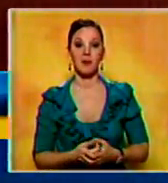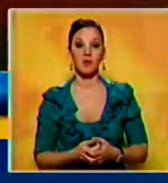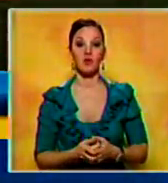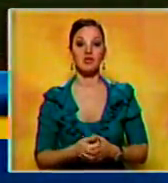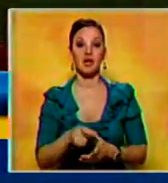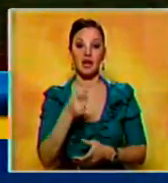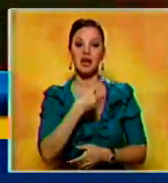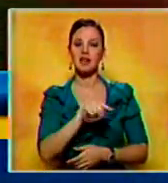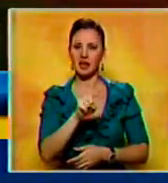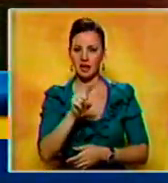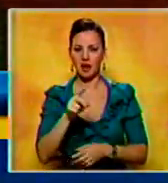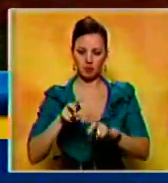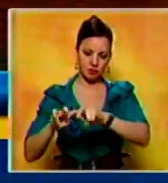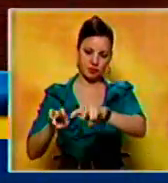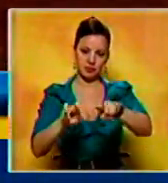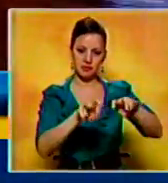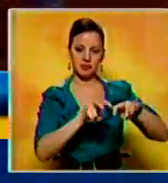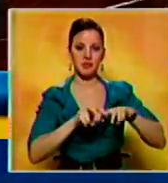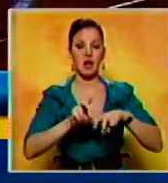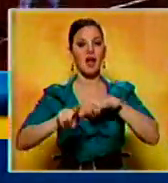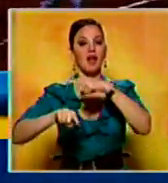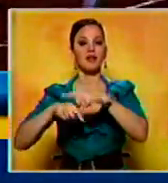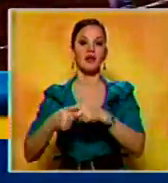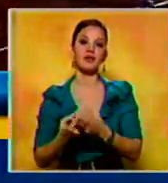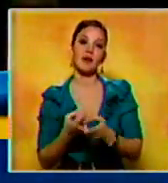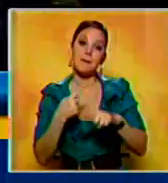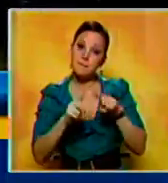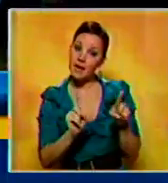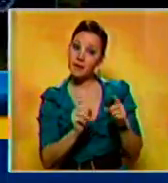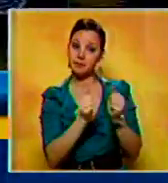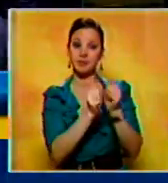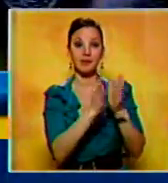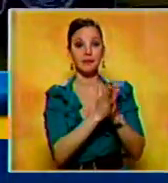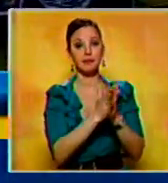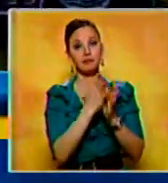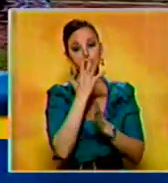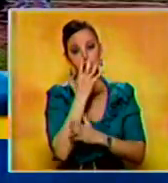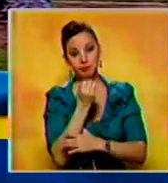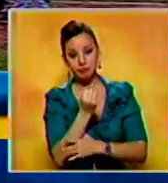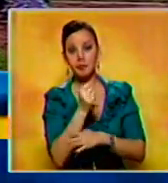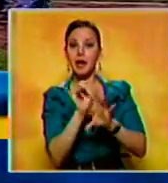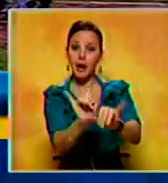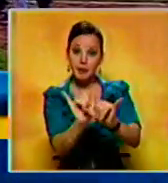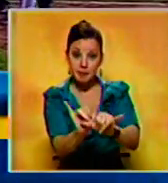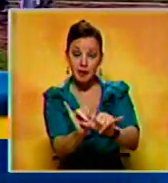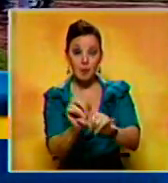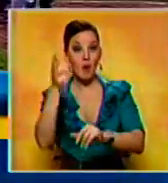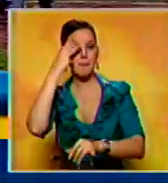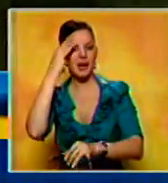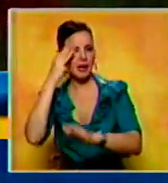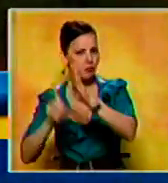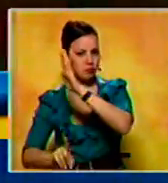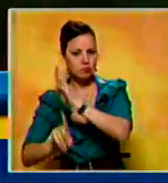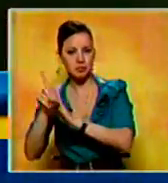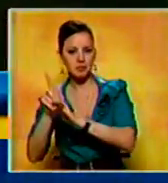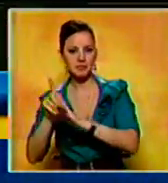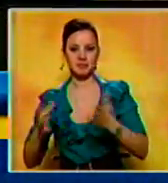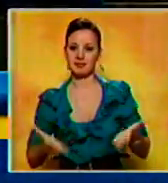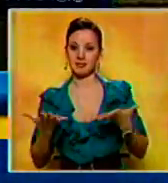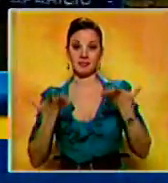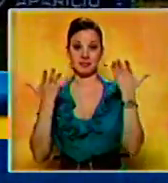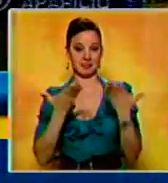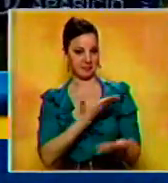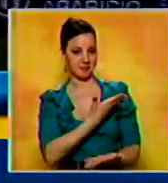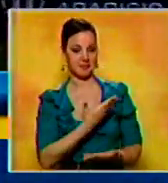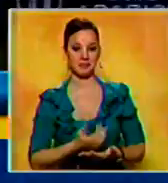anotó Osvaldo Arcia. Poco le duró la ventaja a la tribu porque en ese mismo episodio los navegantes de Magallanes se recuperaron la